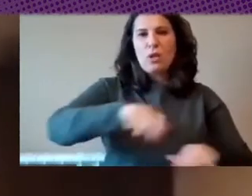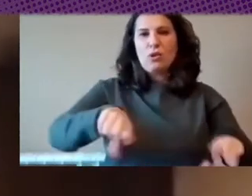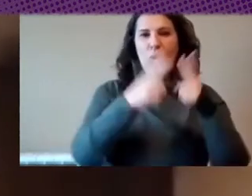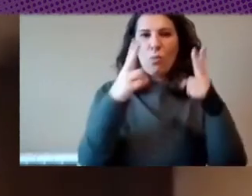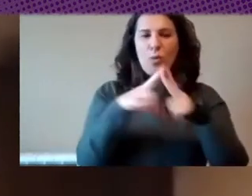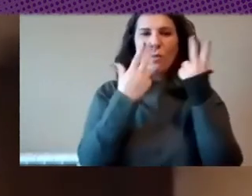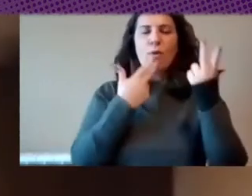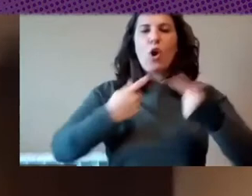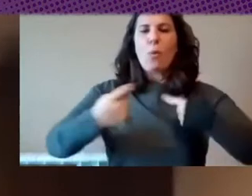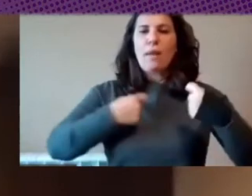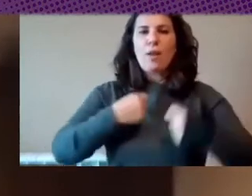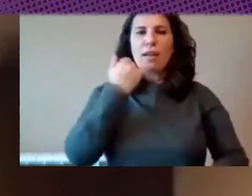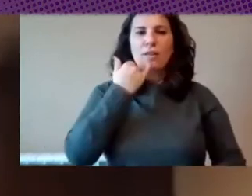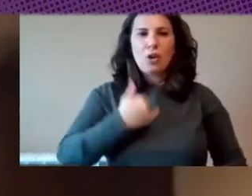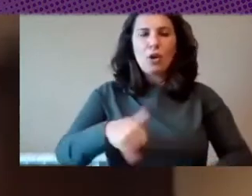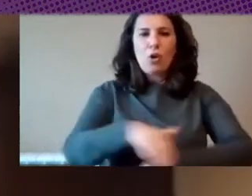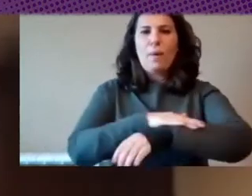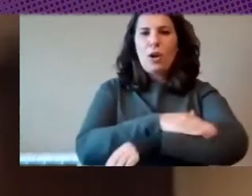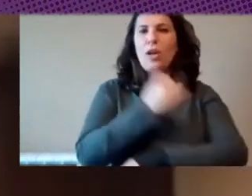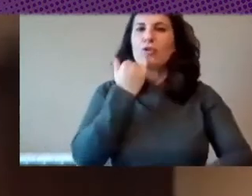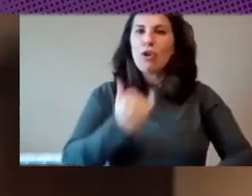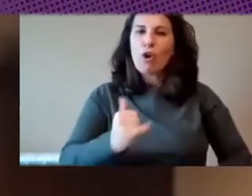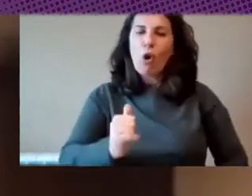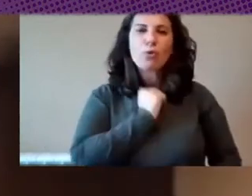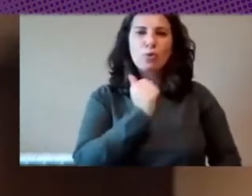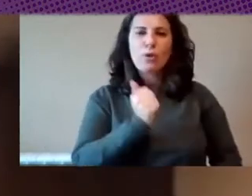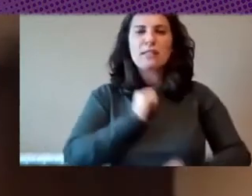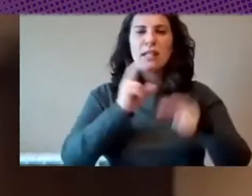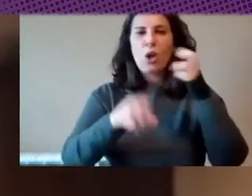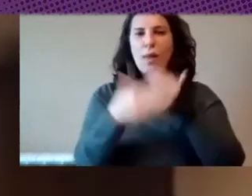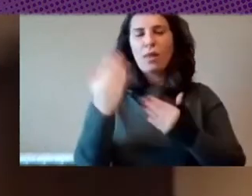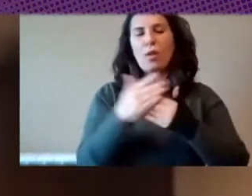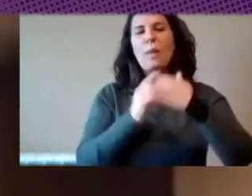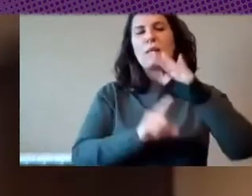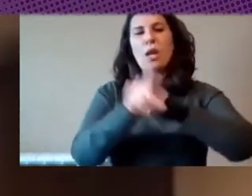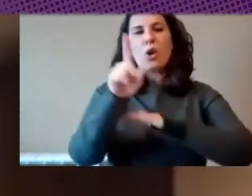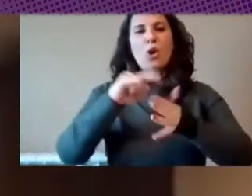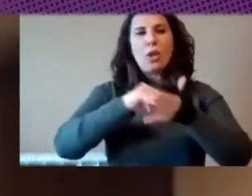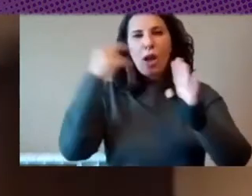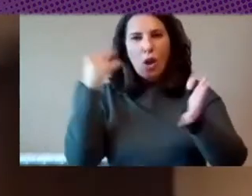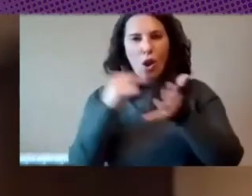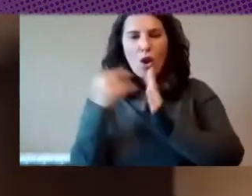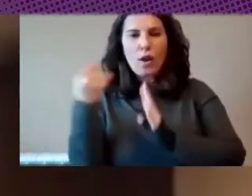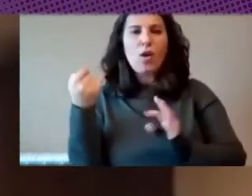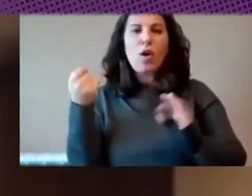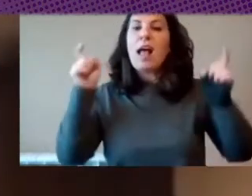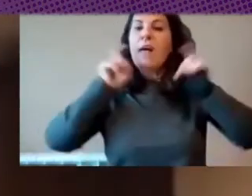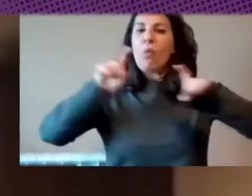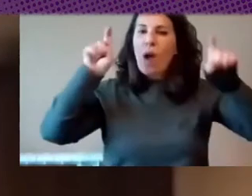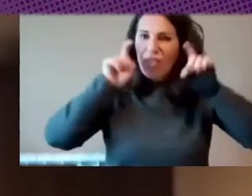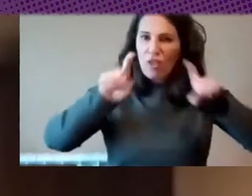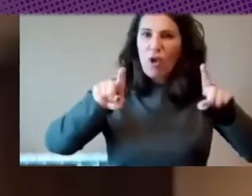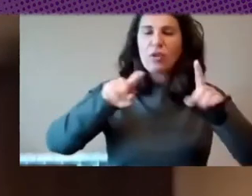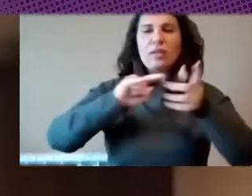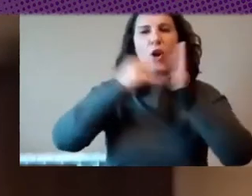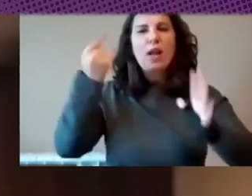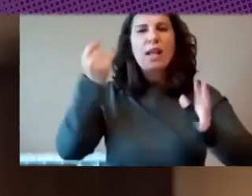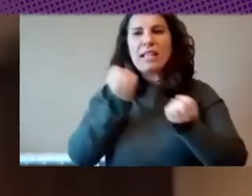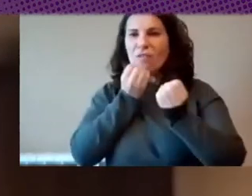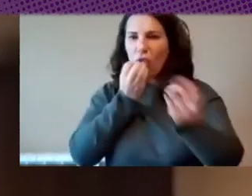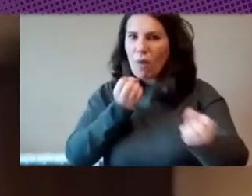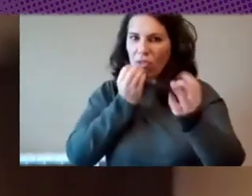electrónico de oportunidades de innovación desarrollo tecnológico de educación y las tecnologías de información